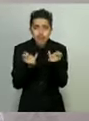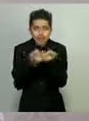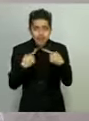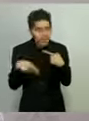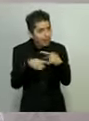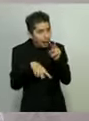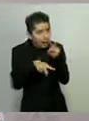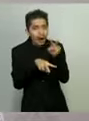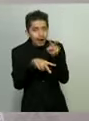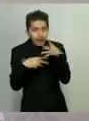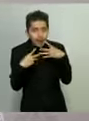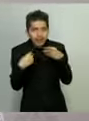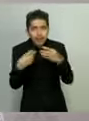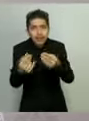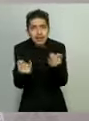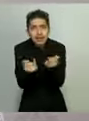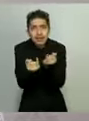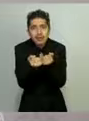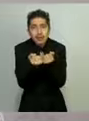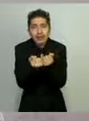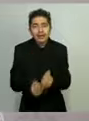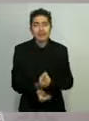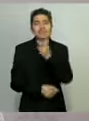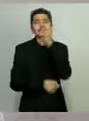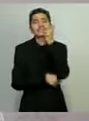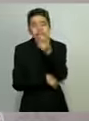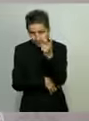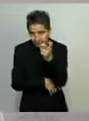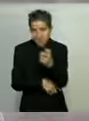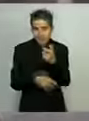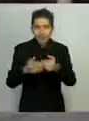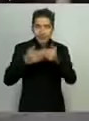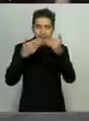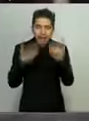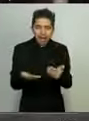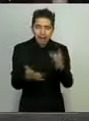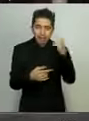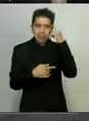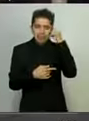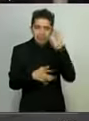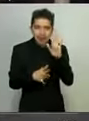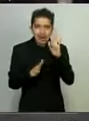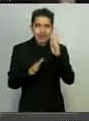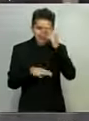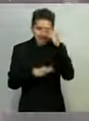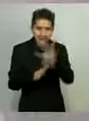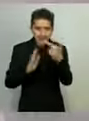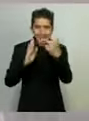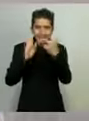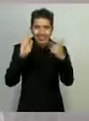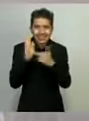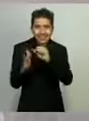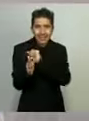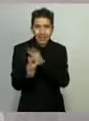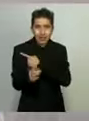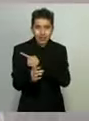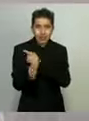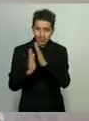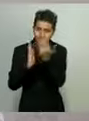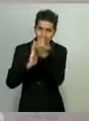hasta el final. En ese sentido, y en absoluta congruencia y respeto a las reglas de carácter sanitario,